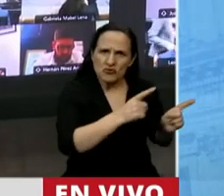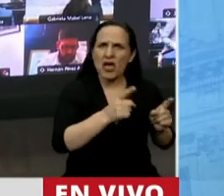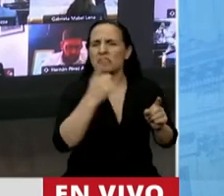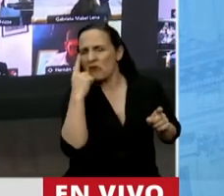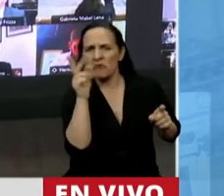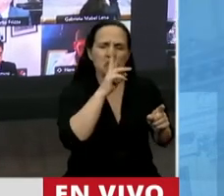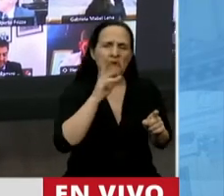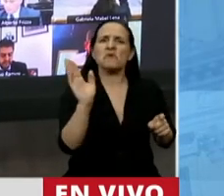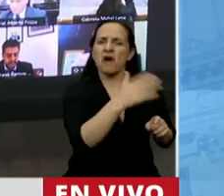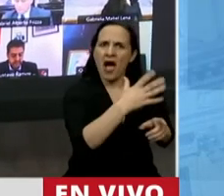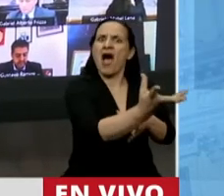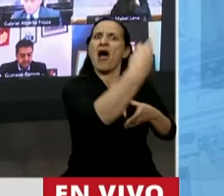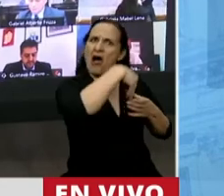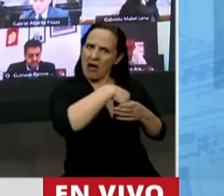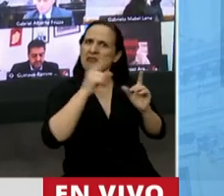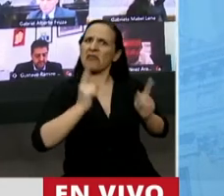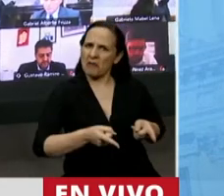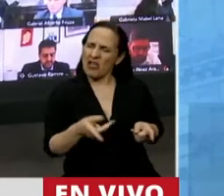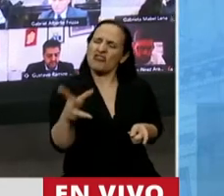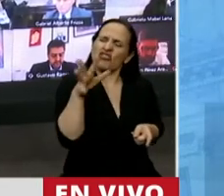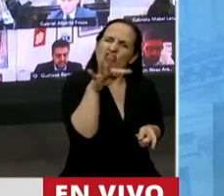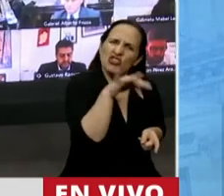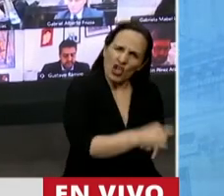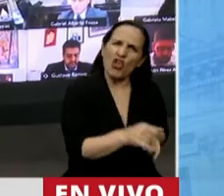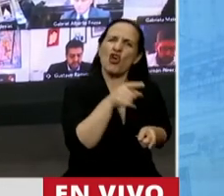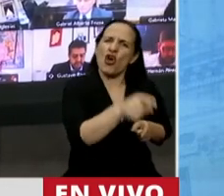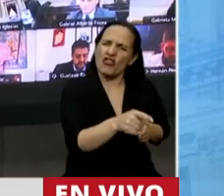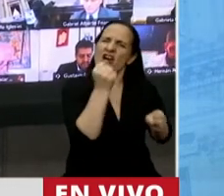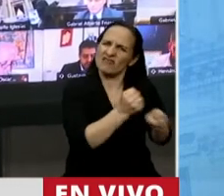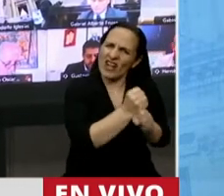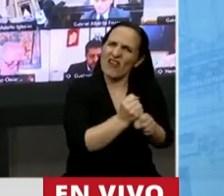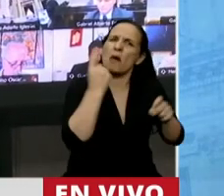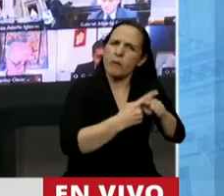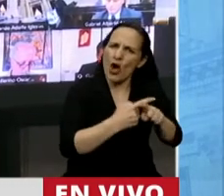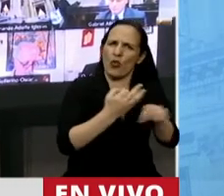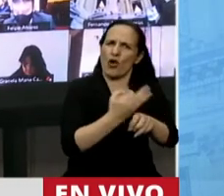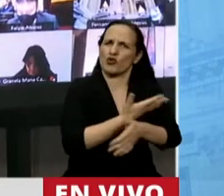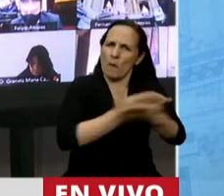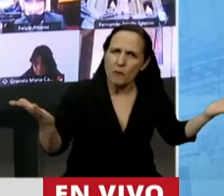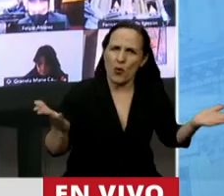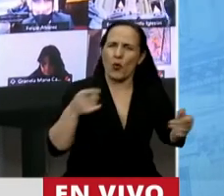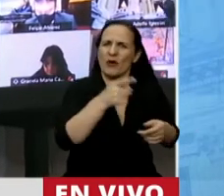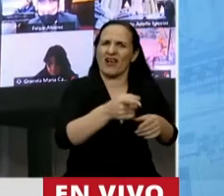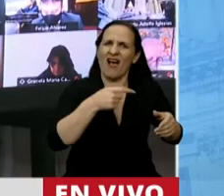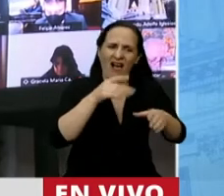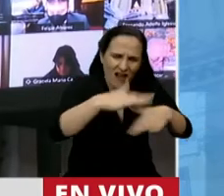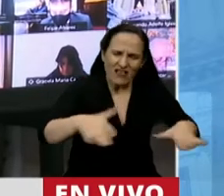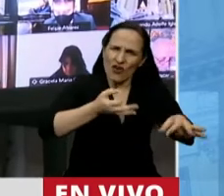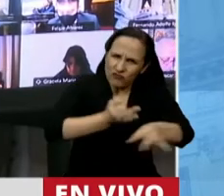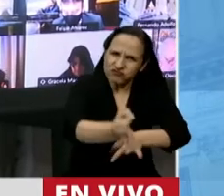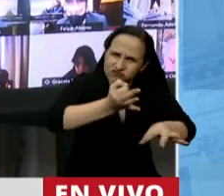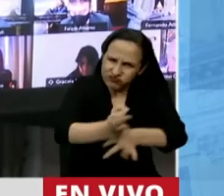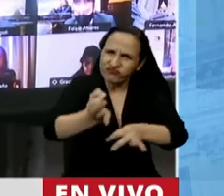son parte de los que todos los días se cargan la educación pública y de los que pelean, los que educan a nuestros hijos.